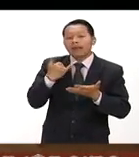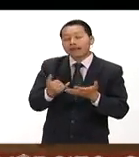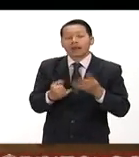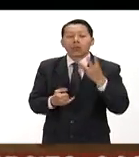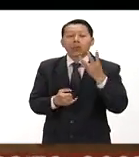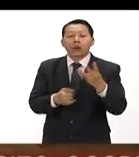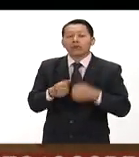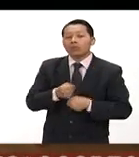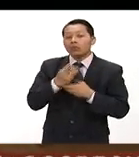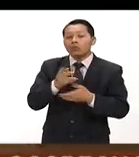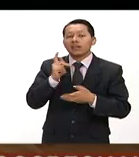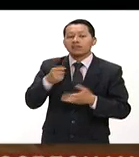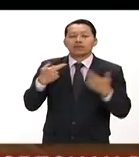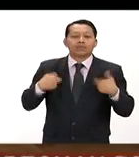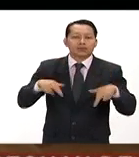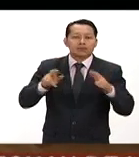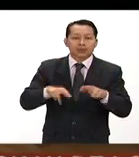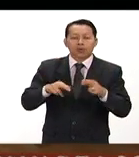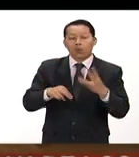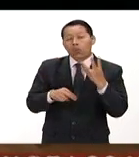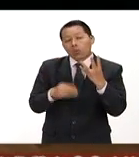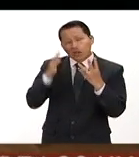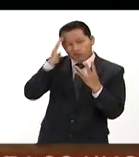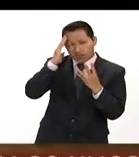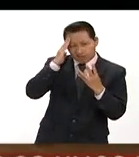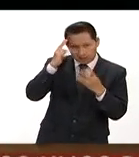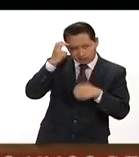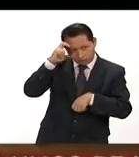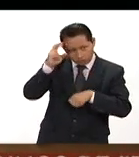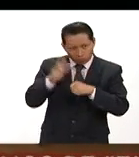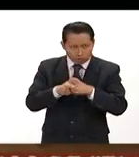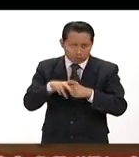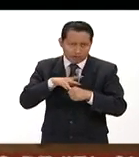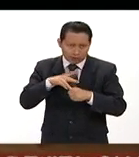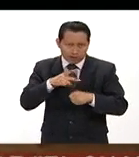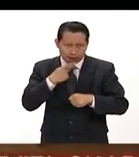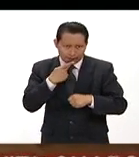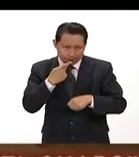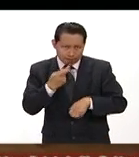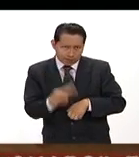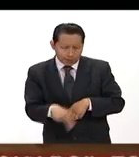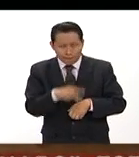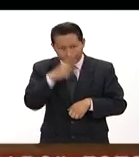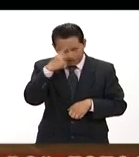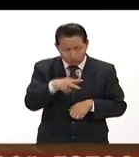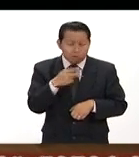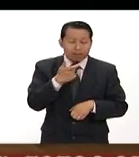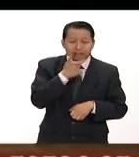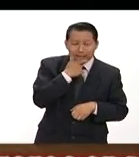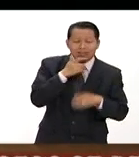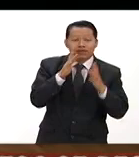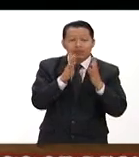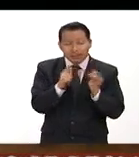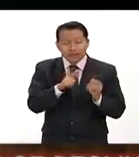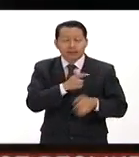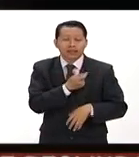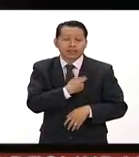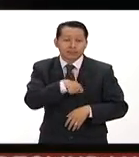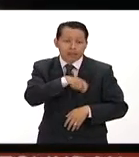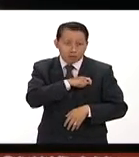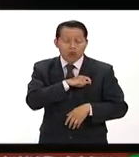representantes de las cuatro principales lenguas de origen europeo que se hablan en América inglés, francés, español y portugués